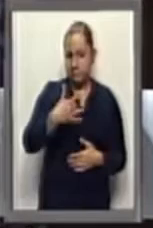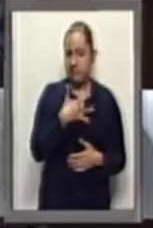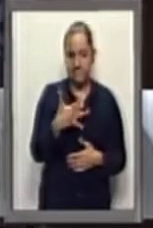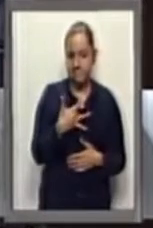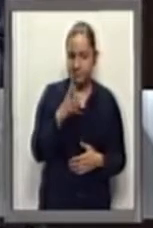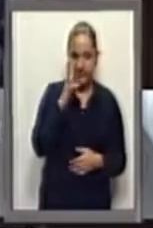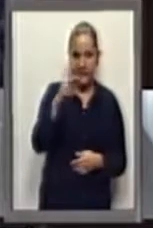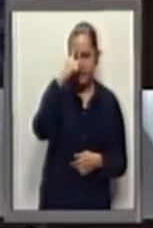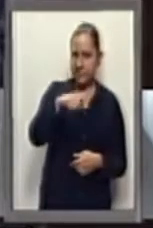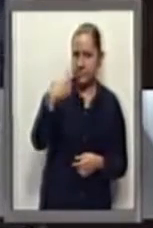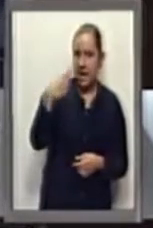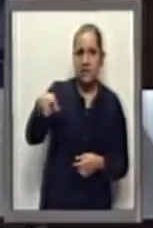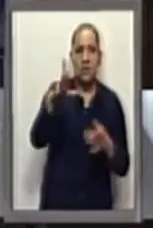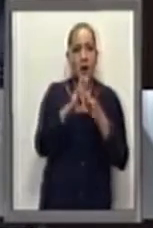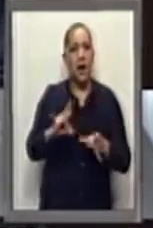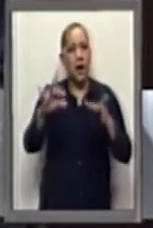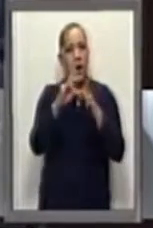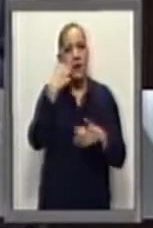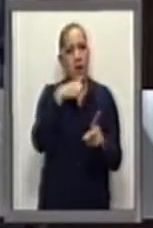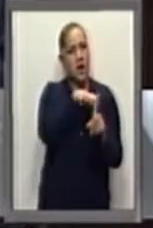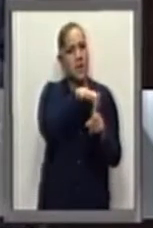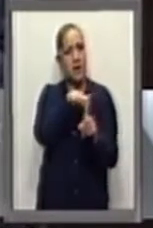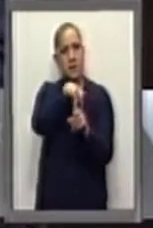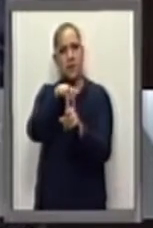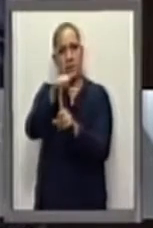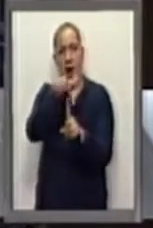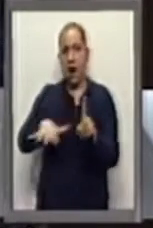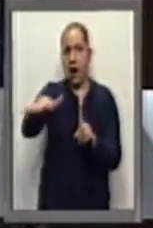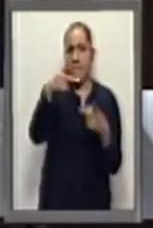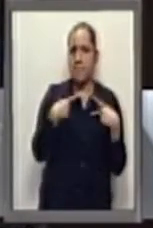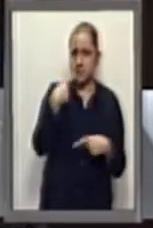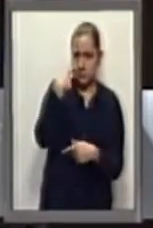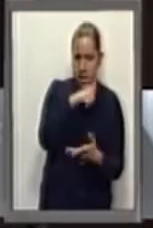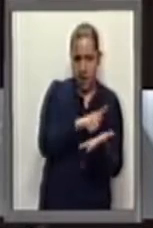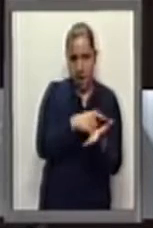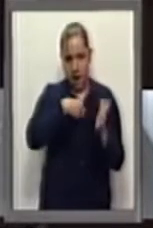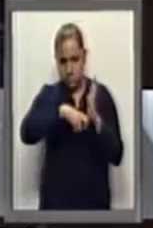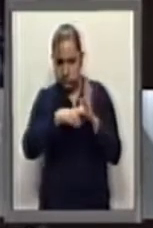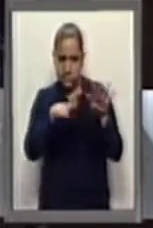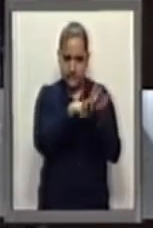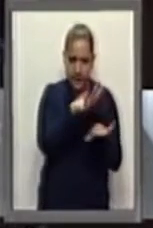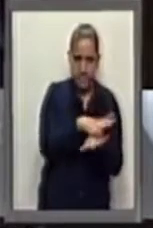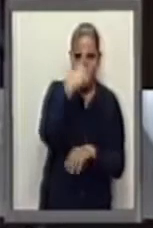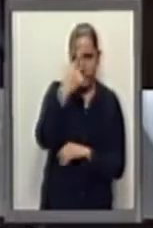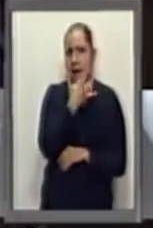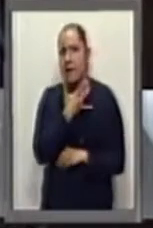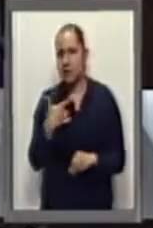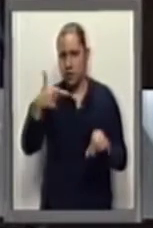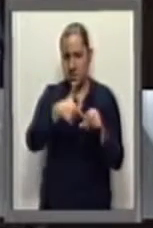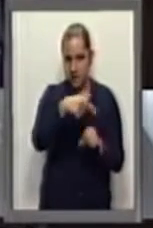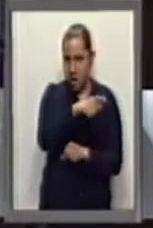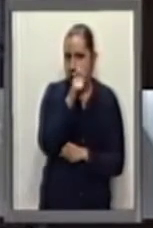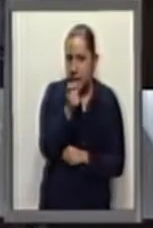personas a través de reformas que tienen que ver con la liberación de la gasolina. En este caso en particular,